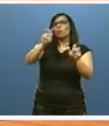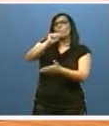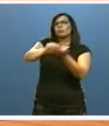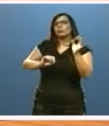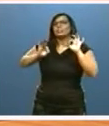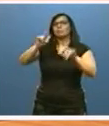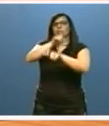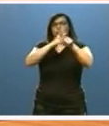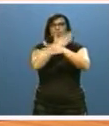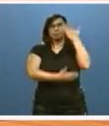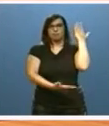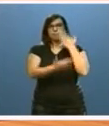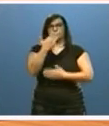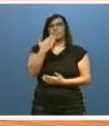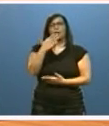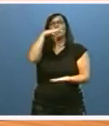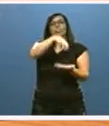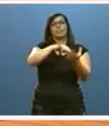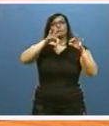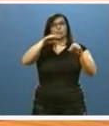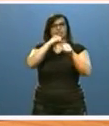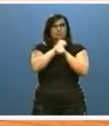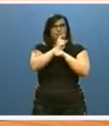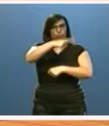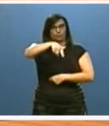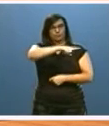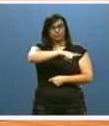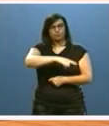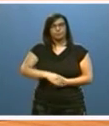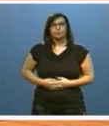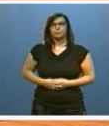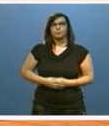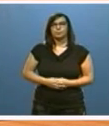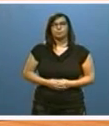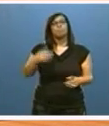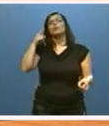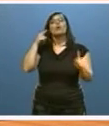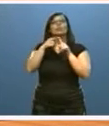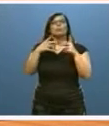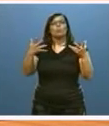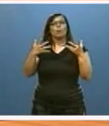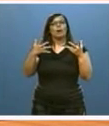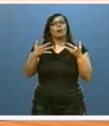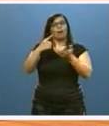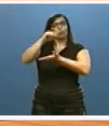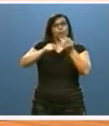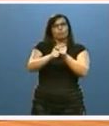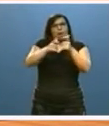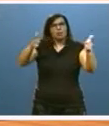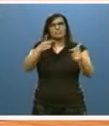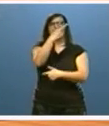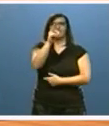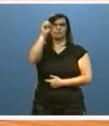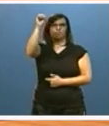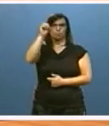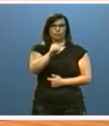de personas con discapacidad en los centros especiales de empleo. El objetivo es incrementar los mismos en un 20%